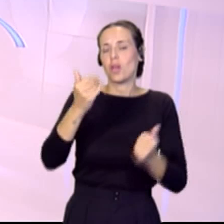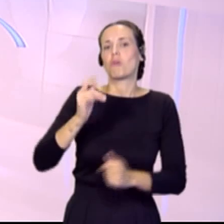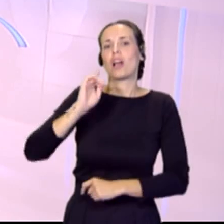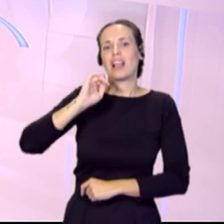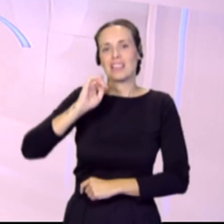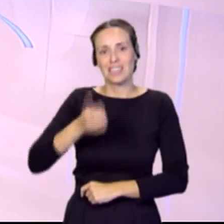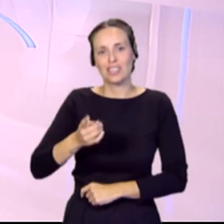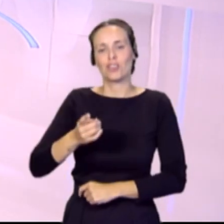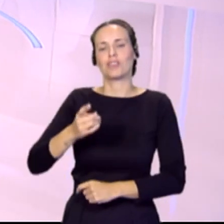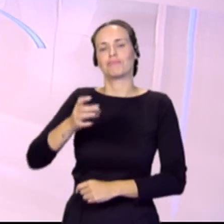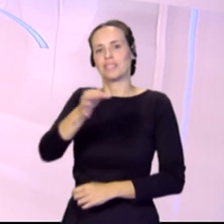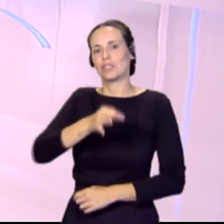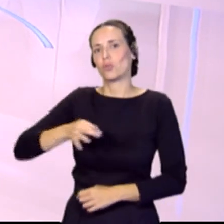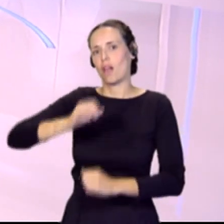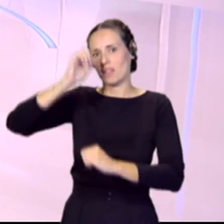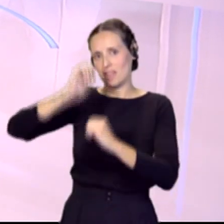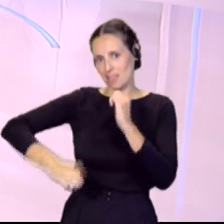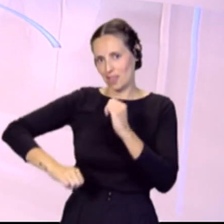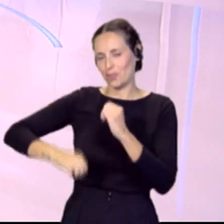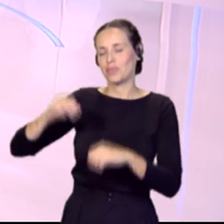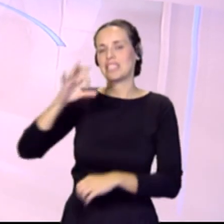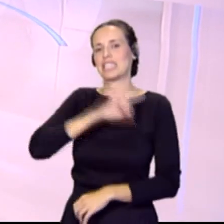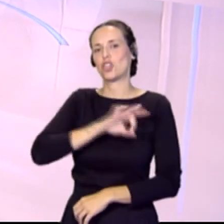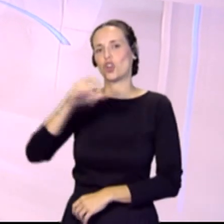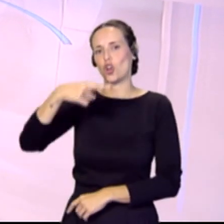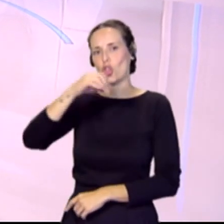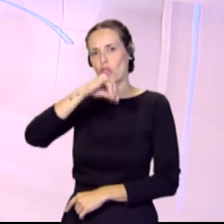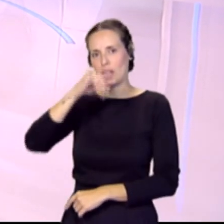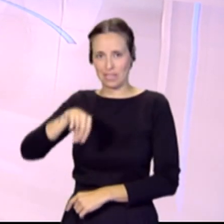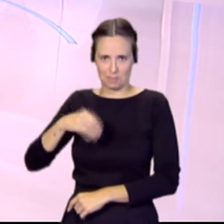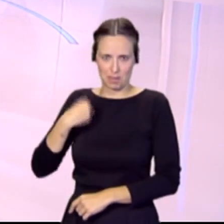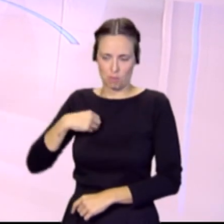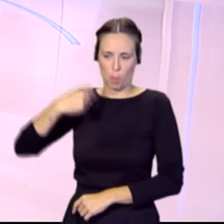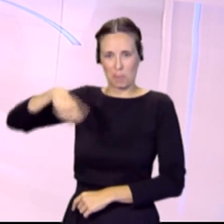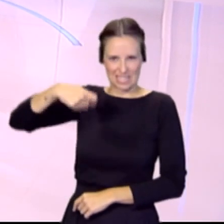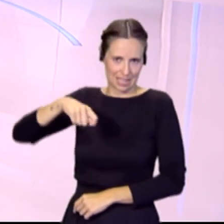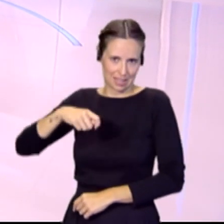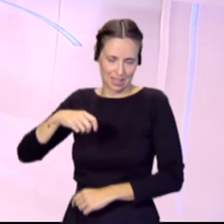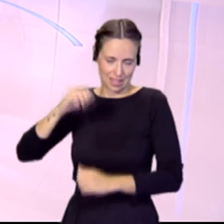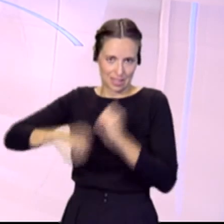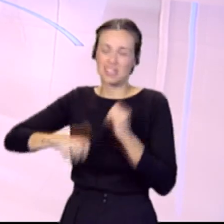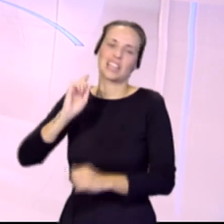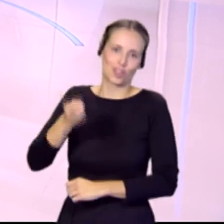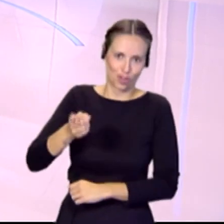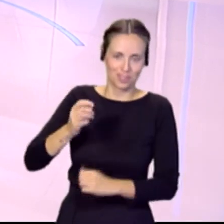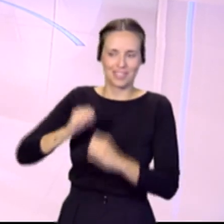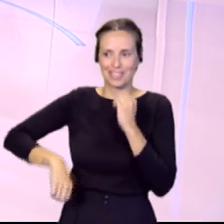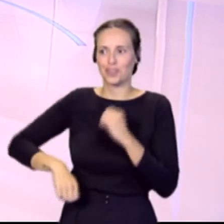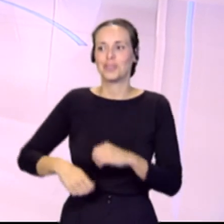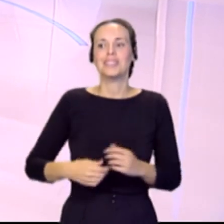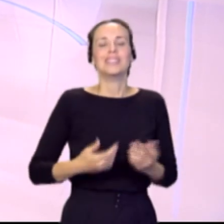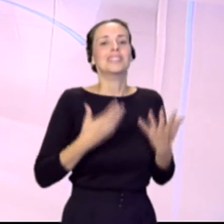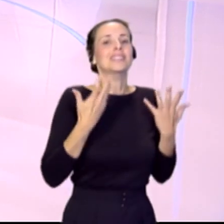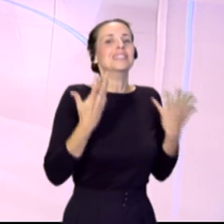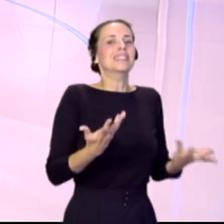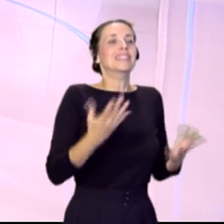los Reyes, del Hospital Insular de la Isla del Hierro. Señor González, ¿qué tal? Muy buenos días. Buenos días, Estreo Luis. Bueno, ¿dónde empieza el trabajo de los